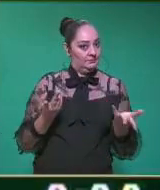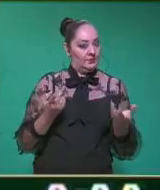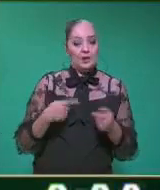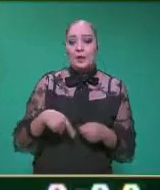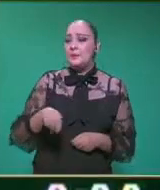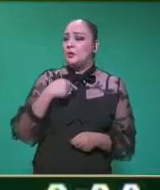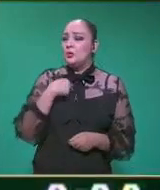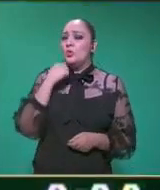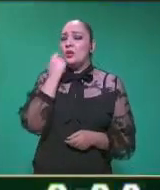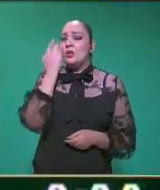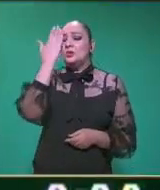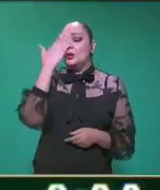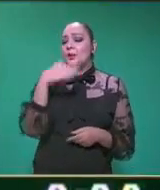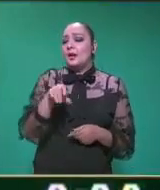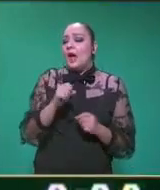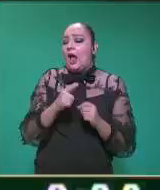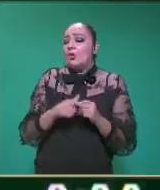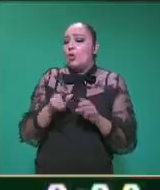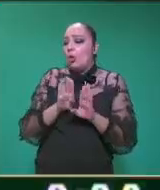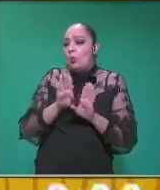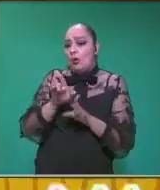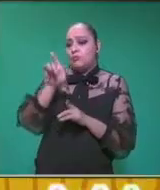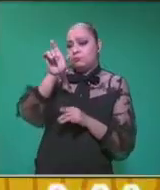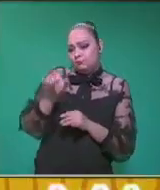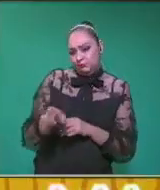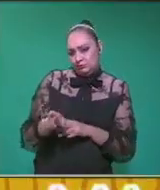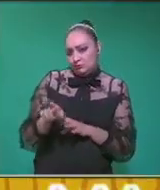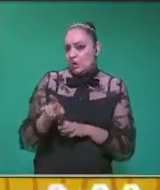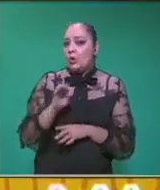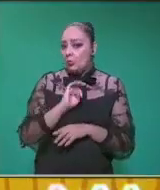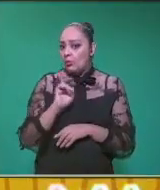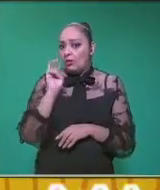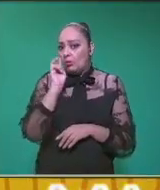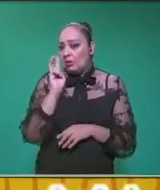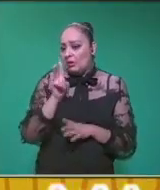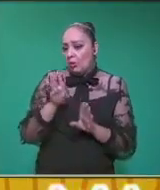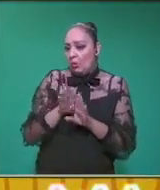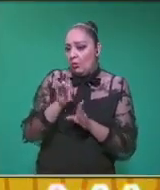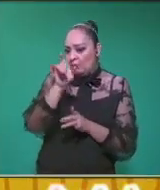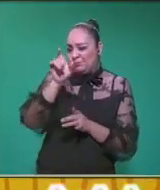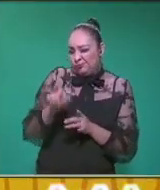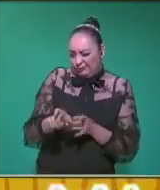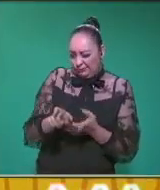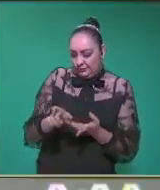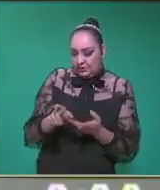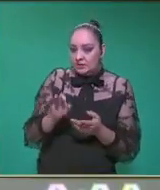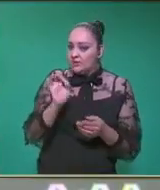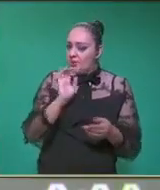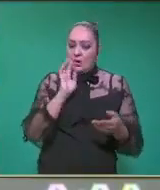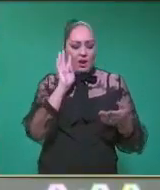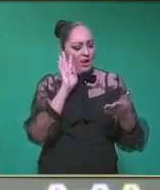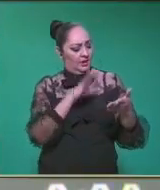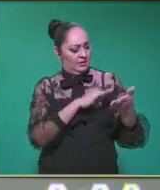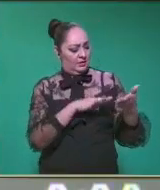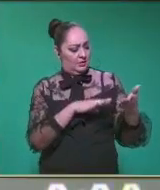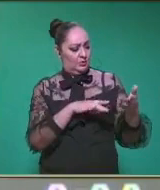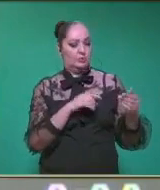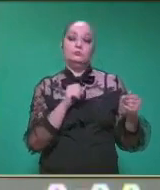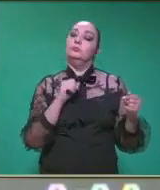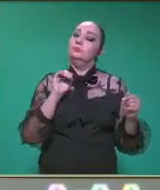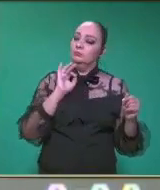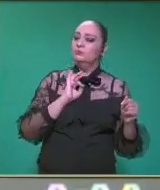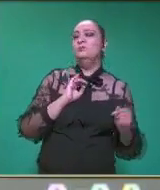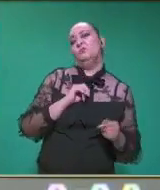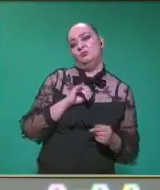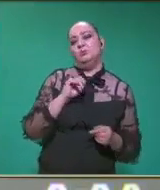personalidad, ¿cómo le pudiera hacer? ¿Pudiera detectarlo a través de esta lectura? Sí, profesor, podemos detectar a través